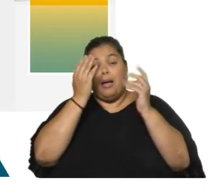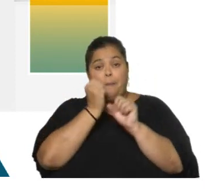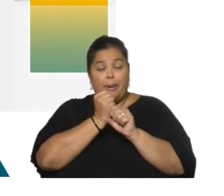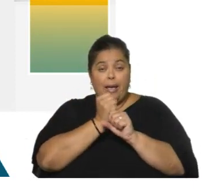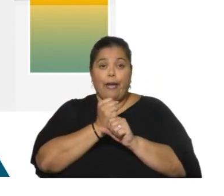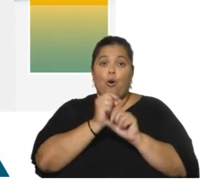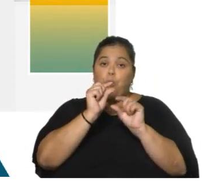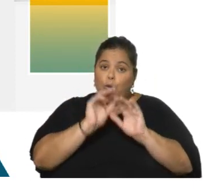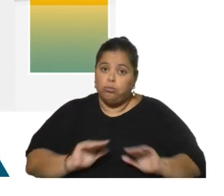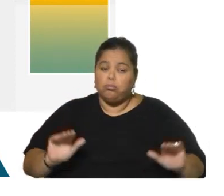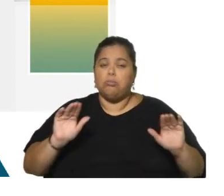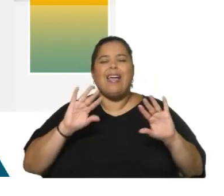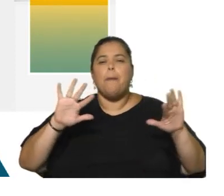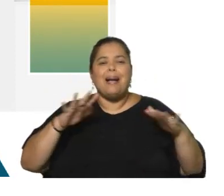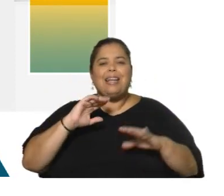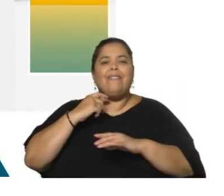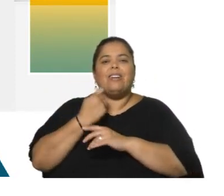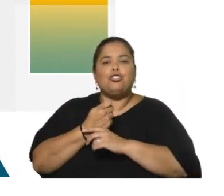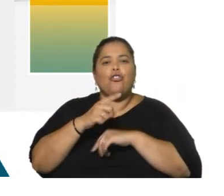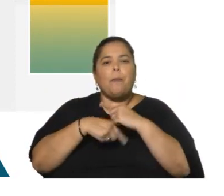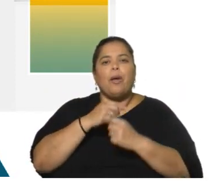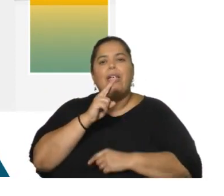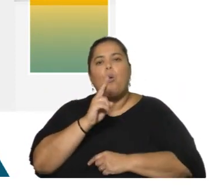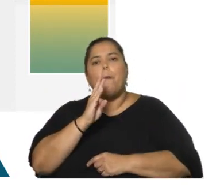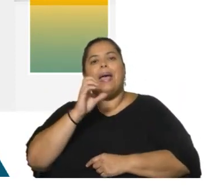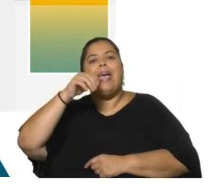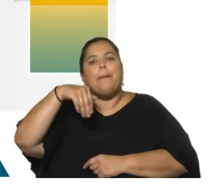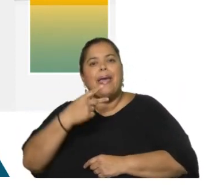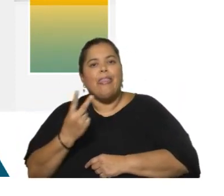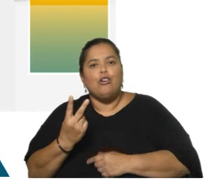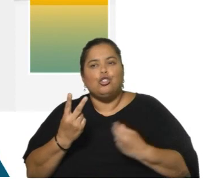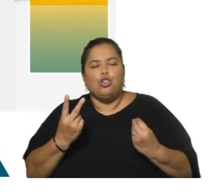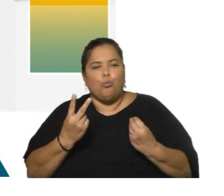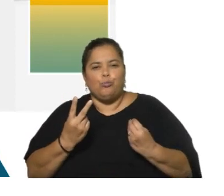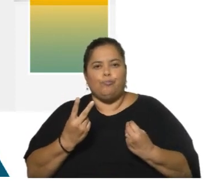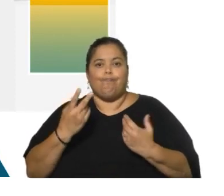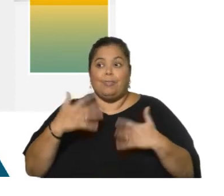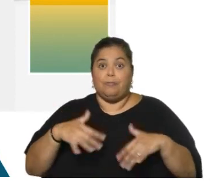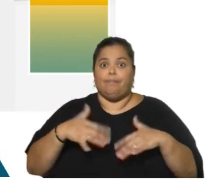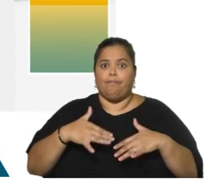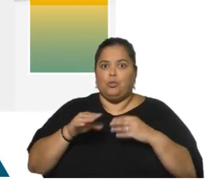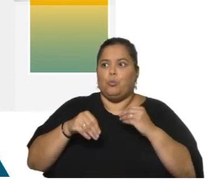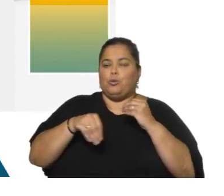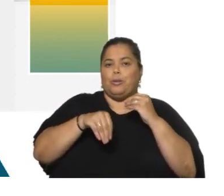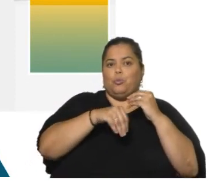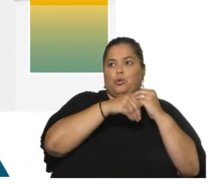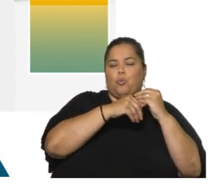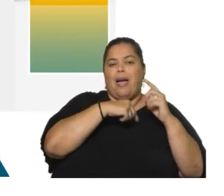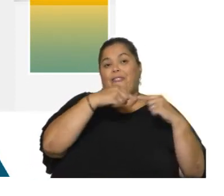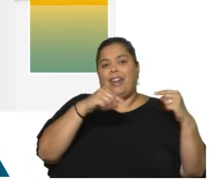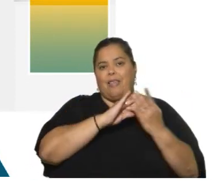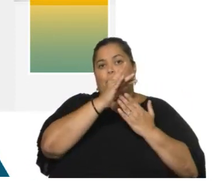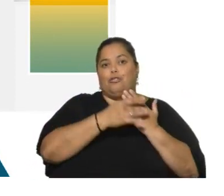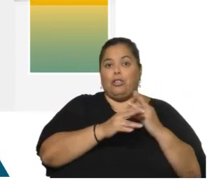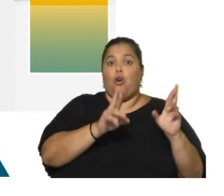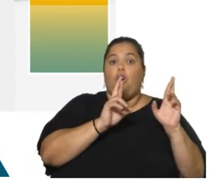pasar con la inversión después de UPM2? Entonces, ¿es difícil encontrar ese nivel de cifras con la suma de muchos proyectos? Ojalá que sí. Y me